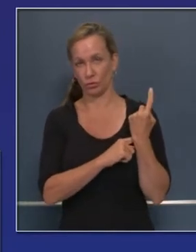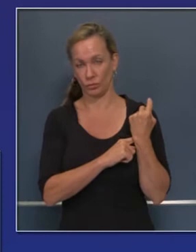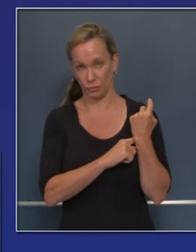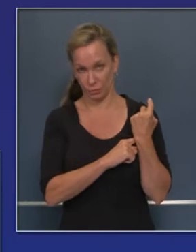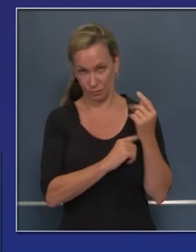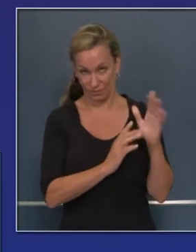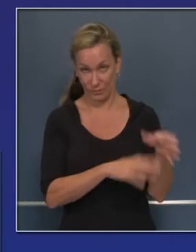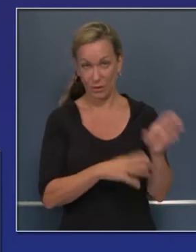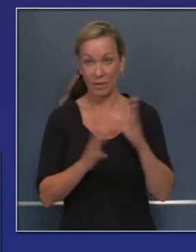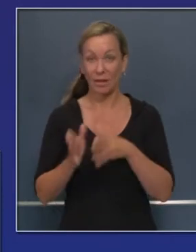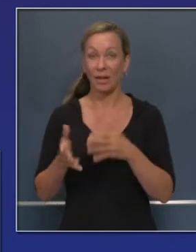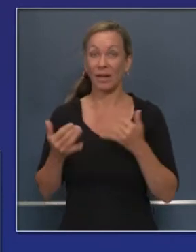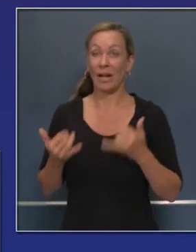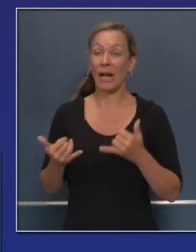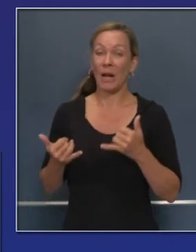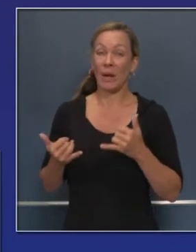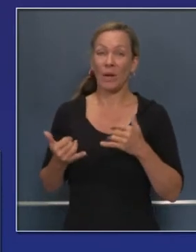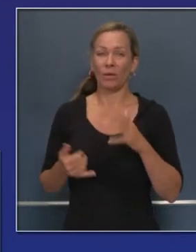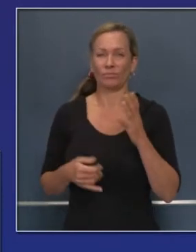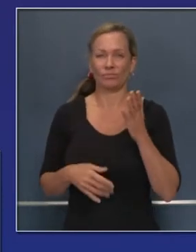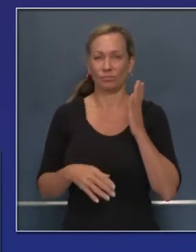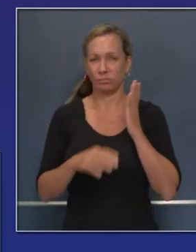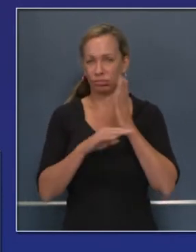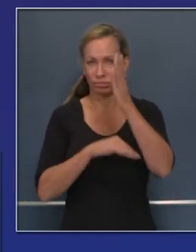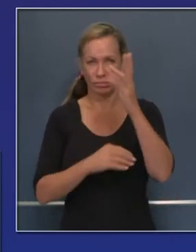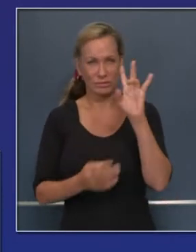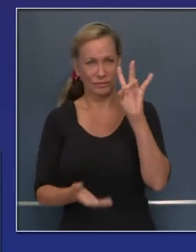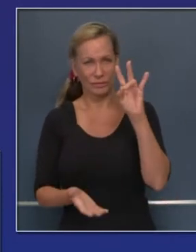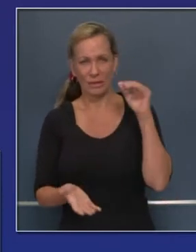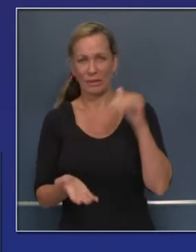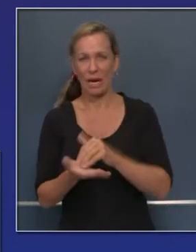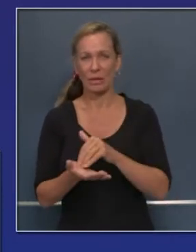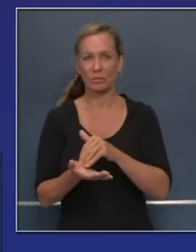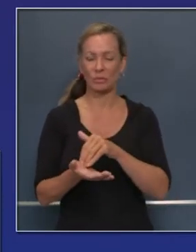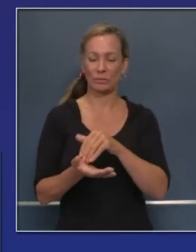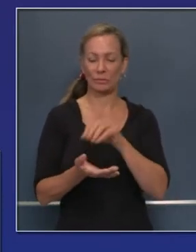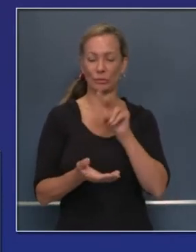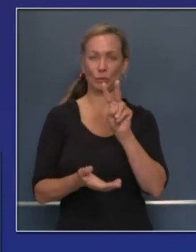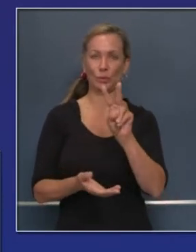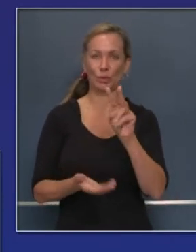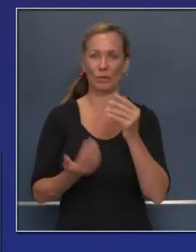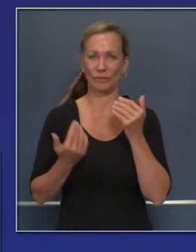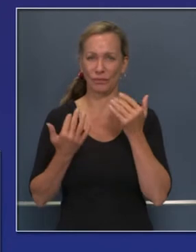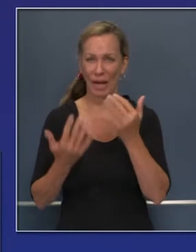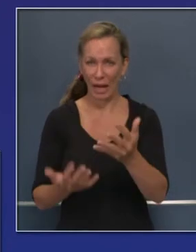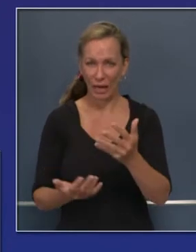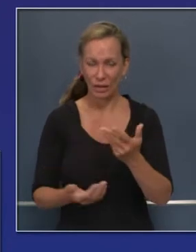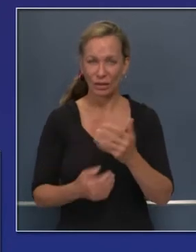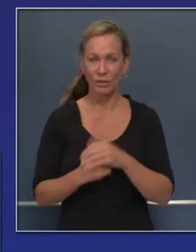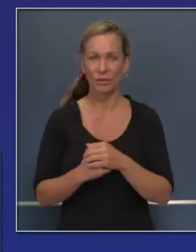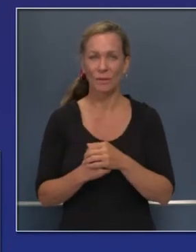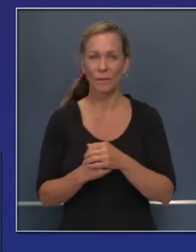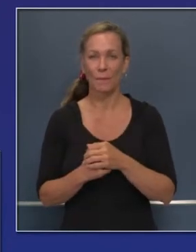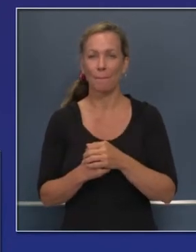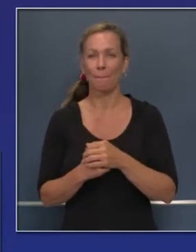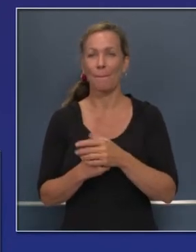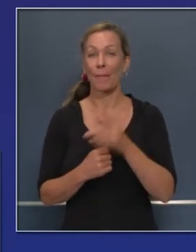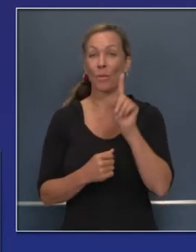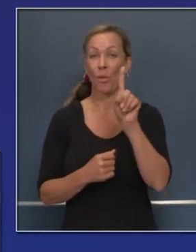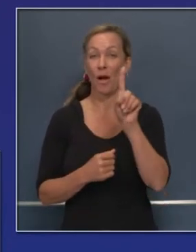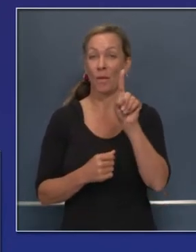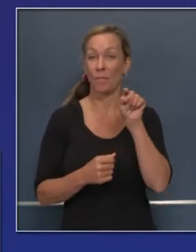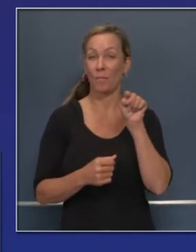Hoy en día, más de 7,000 incendios forestales, 7,002, que están quemando más de 1.4